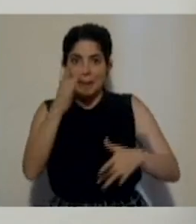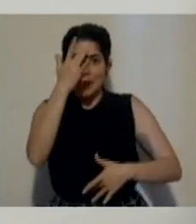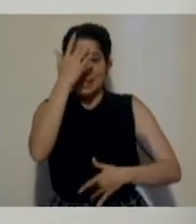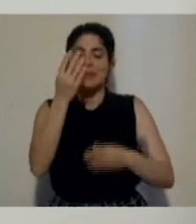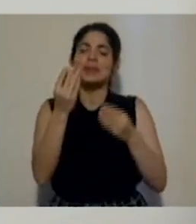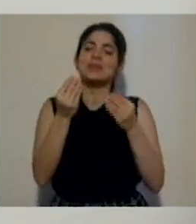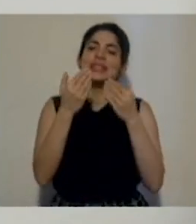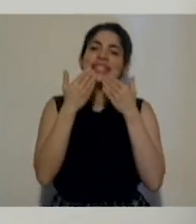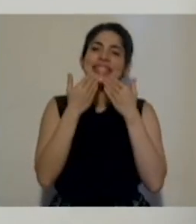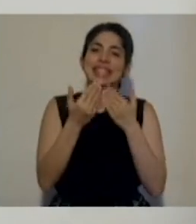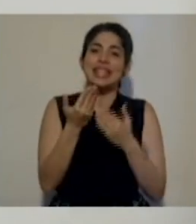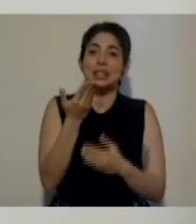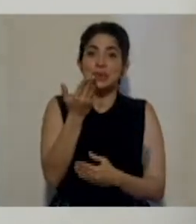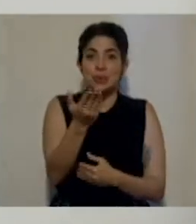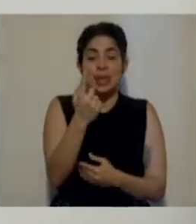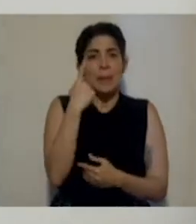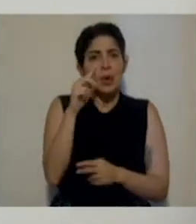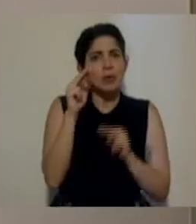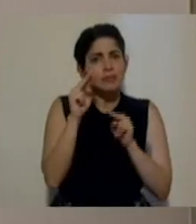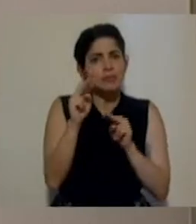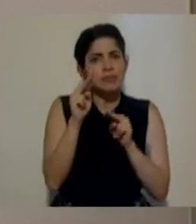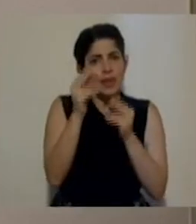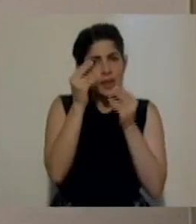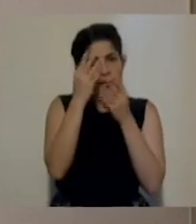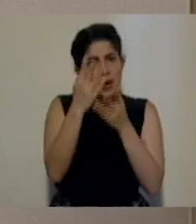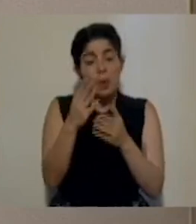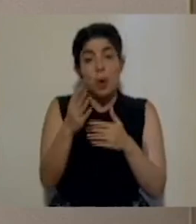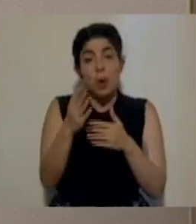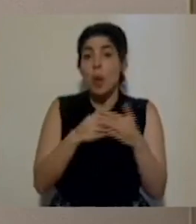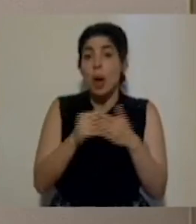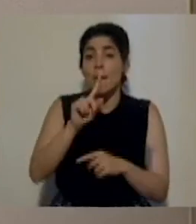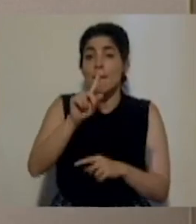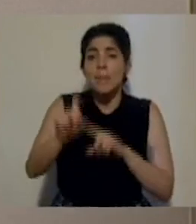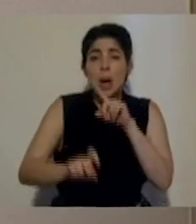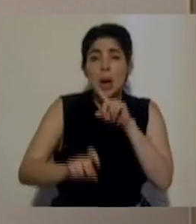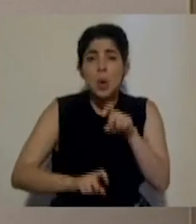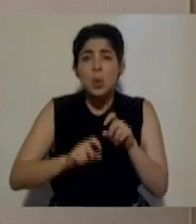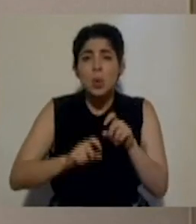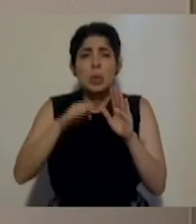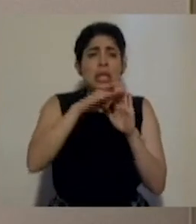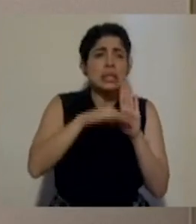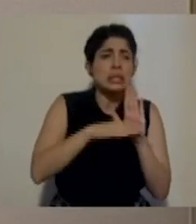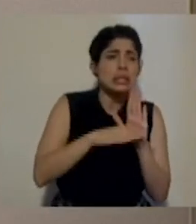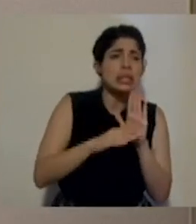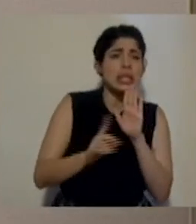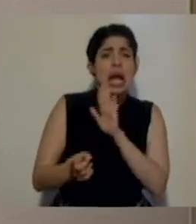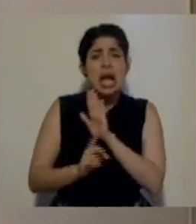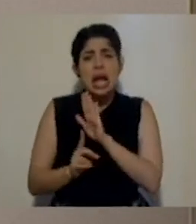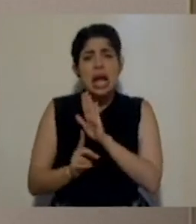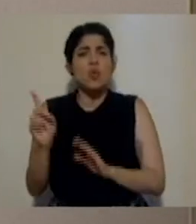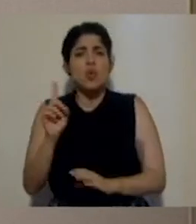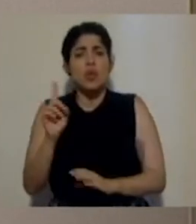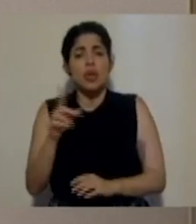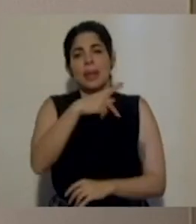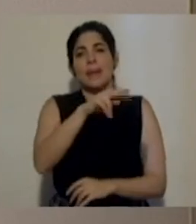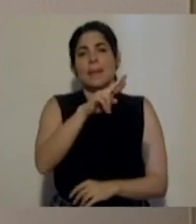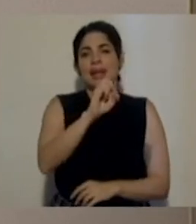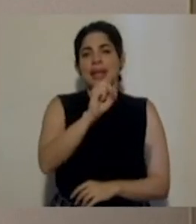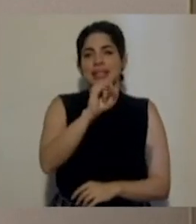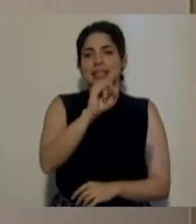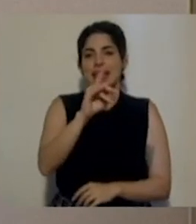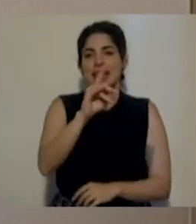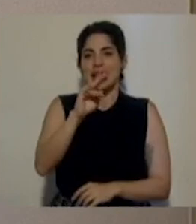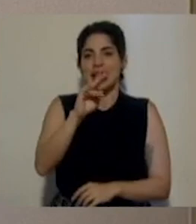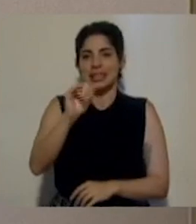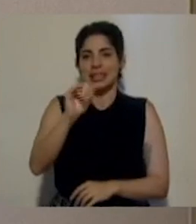muchísimas gracias a usted por mantenerse informado para consultar las medidas y las alertas. Por favor, ingrese a presidencia.go